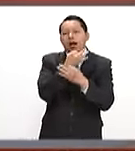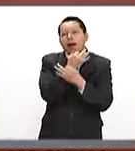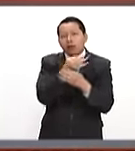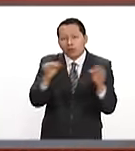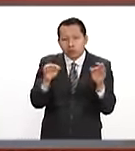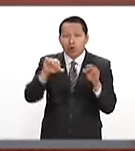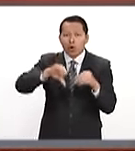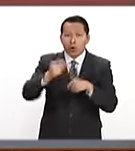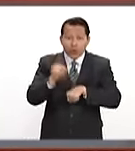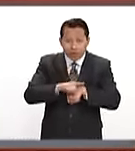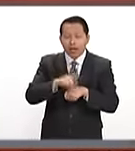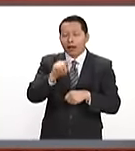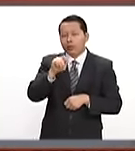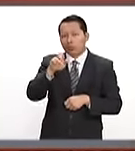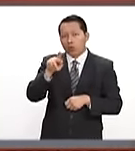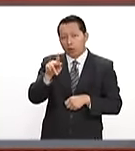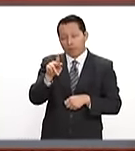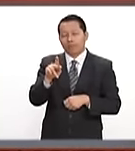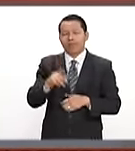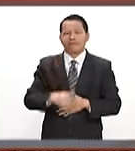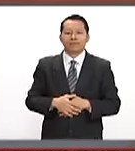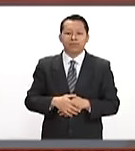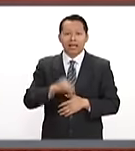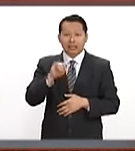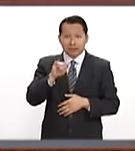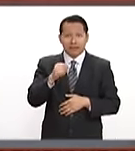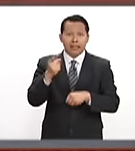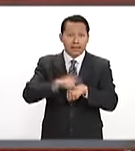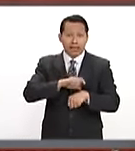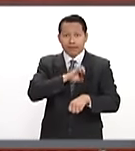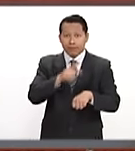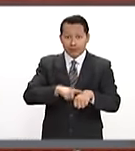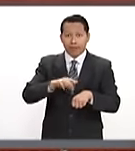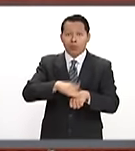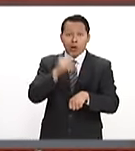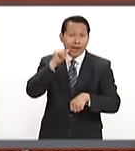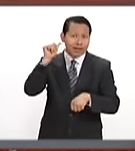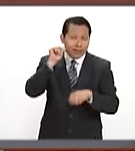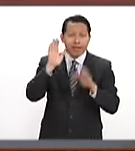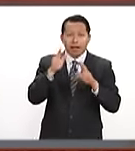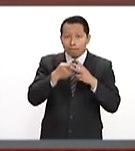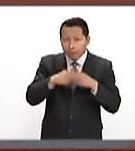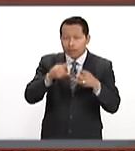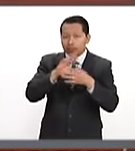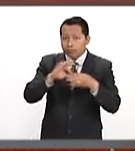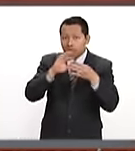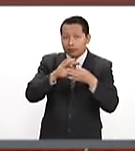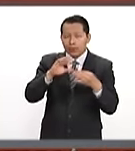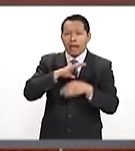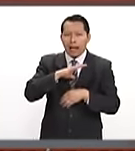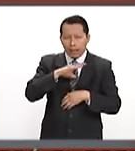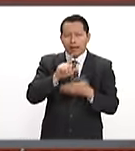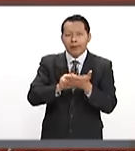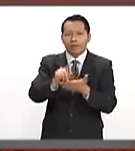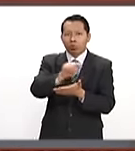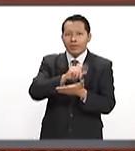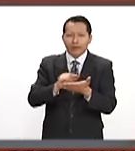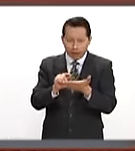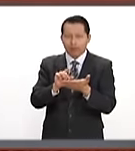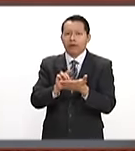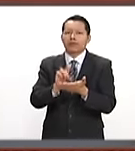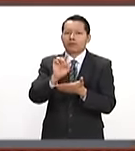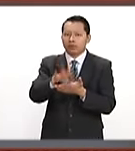este día el señor Donald Trump. Así es, un día especial. Ayer Trump, como ya lo veníamos platicando, hizo un anuncio vía Twitter, como ya es